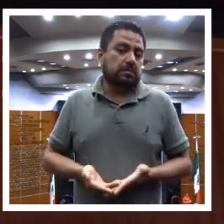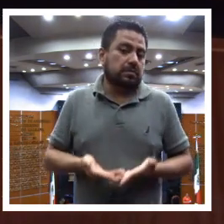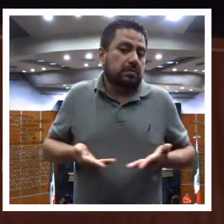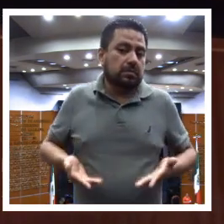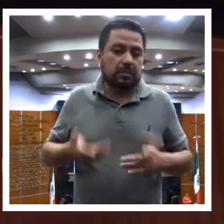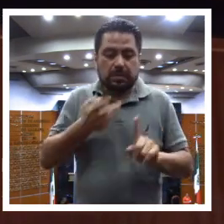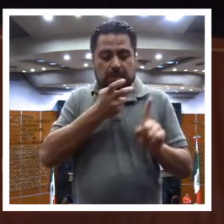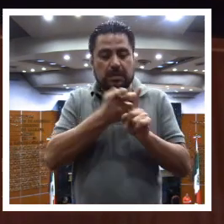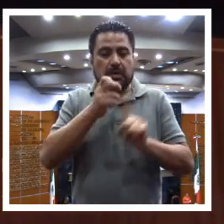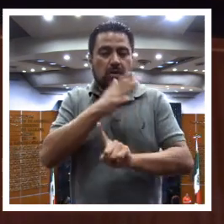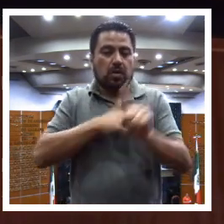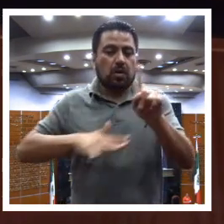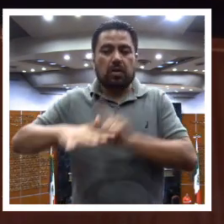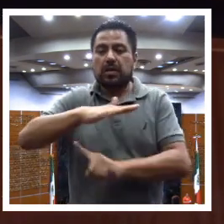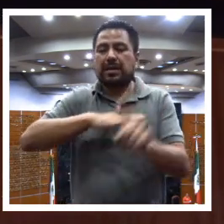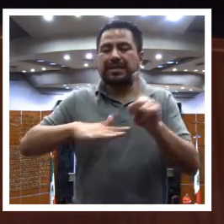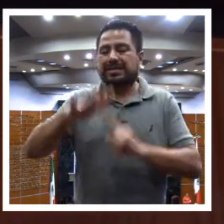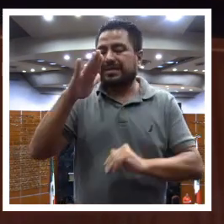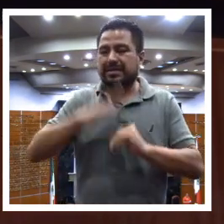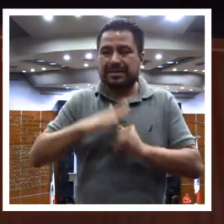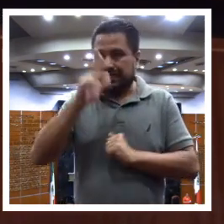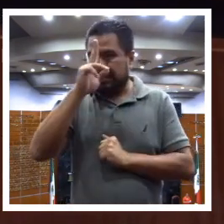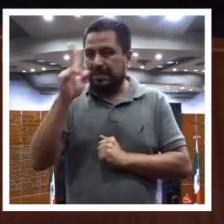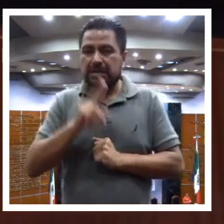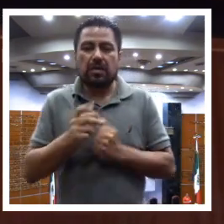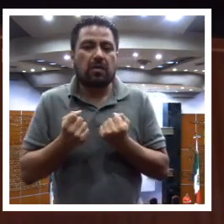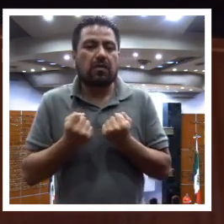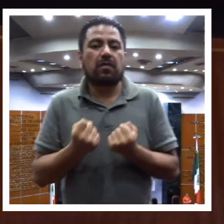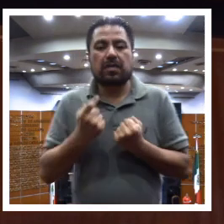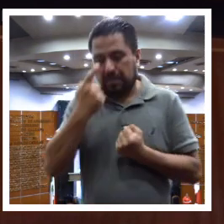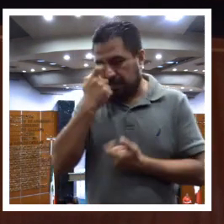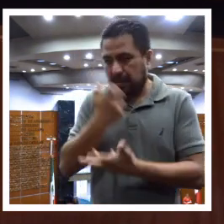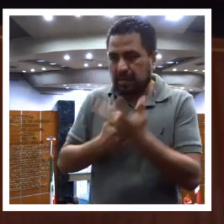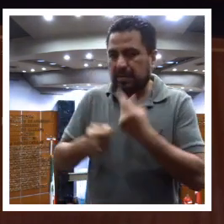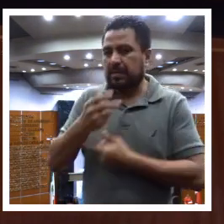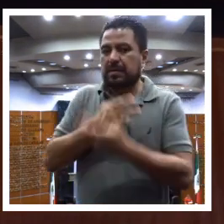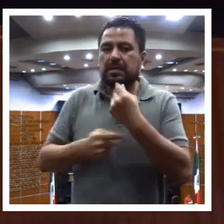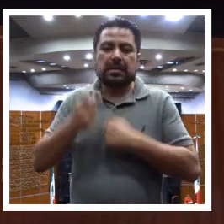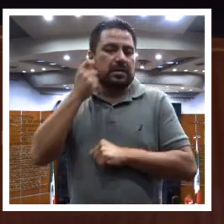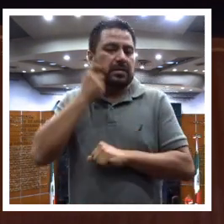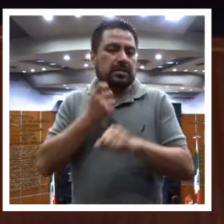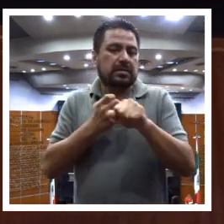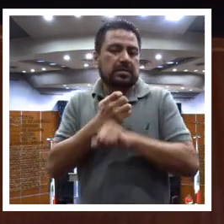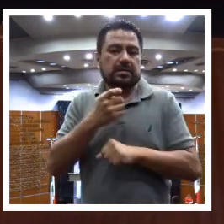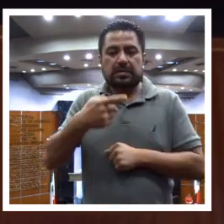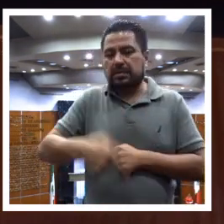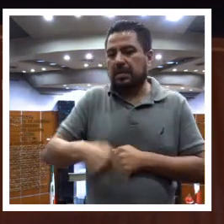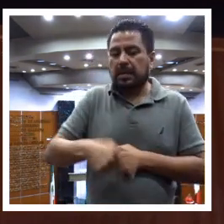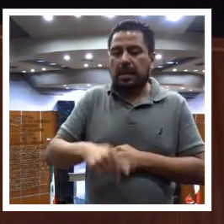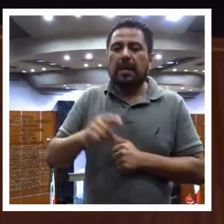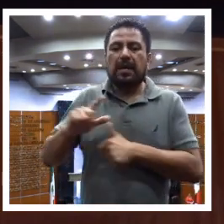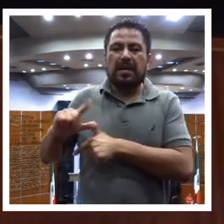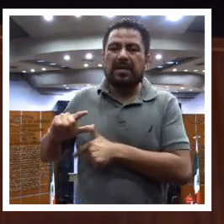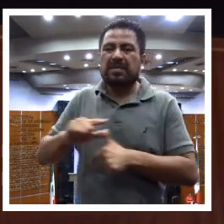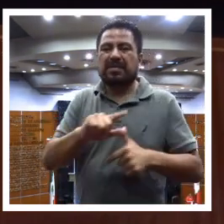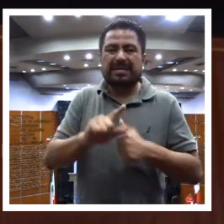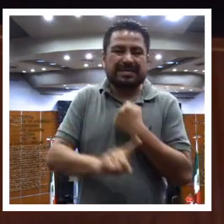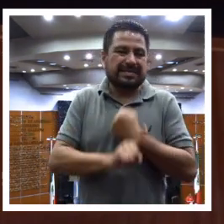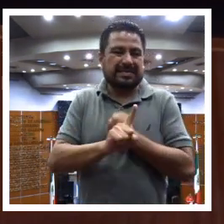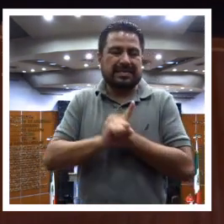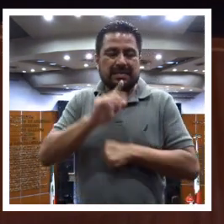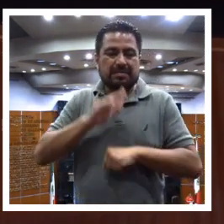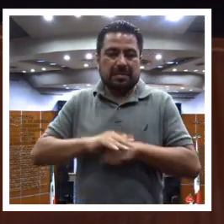en ese contexto es un golpe muy duro para la economía del Estado. Las consecuencias del huracán son